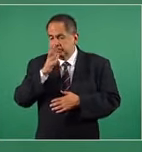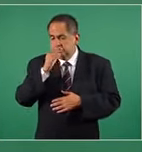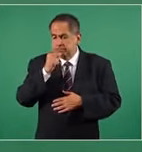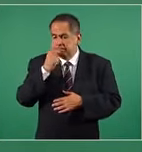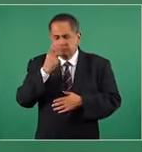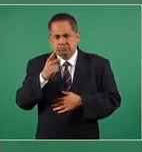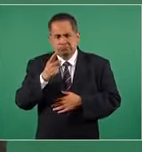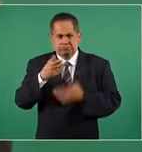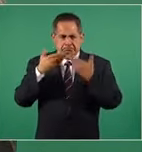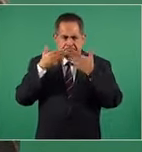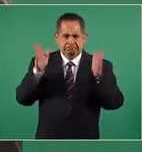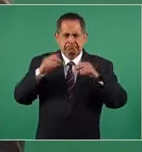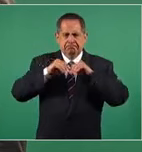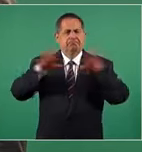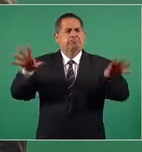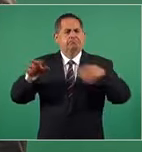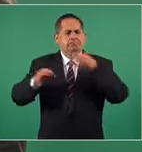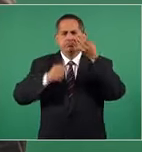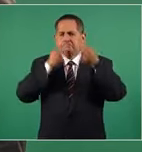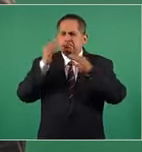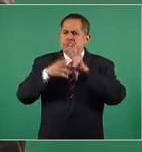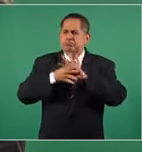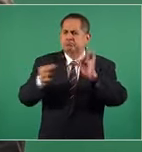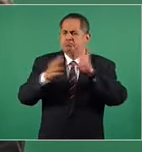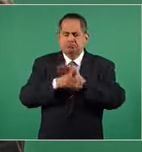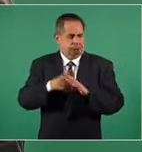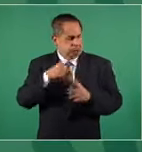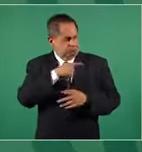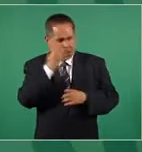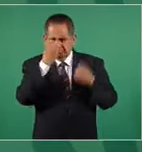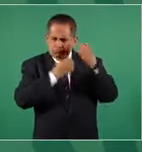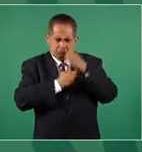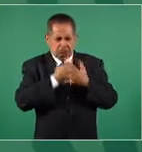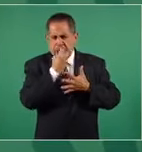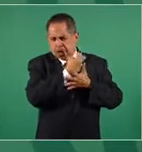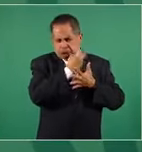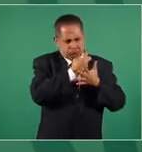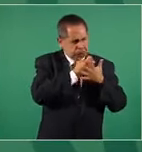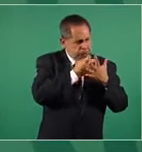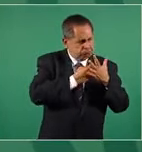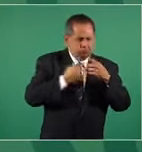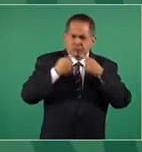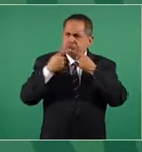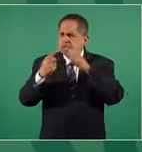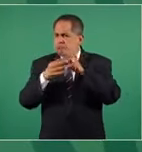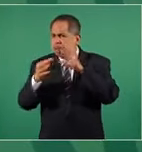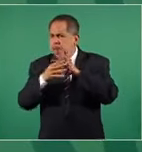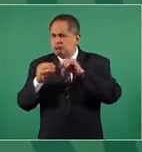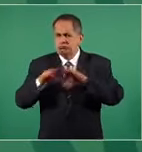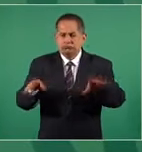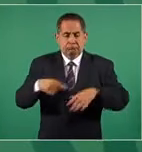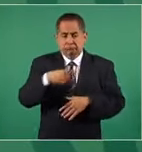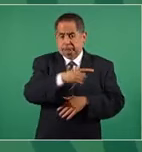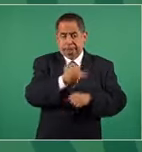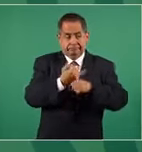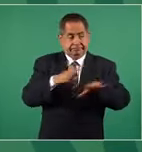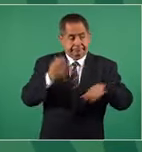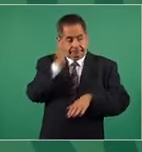hacer un análisis sobre el manejo de la información